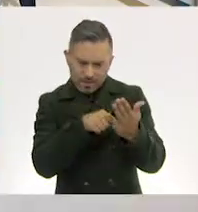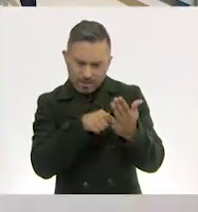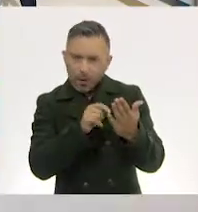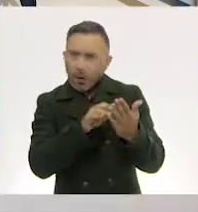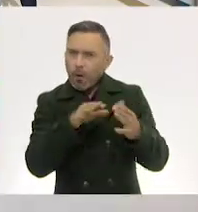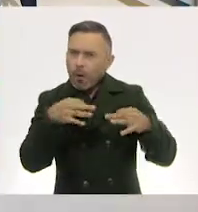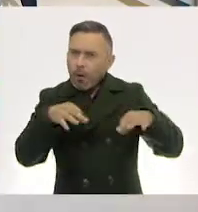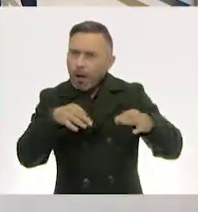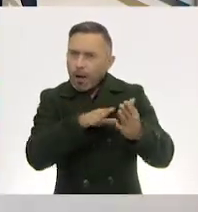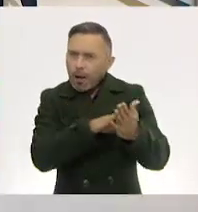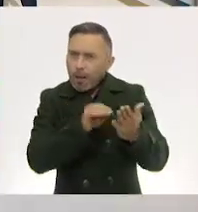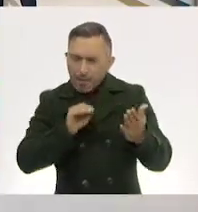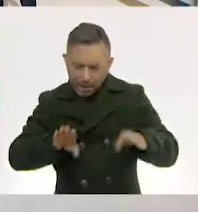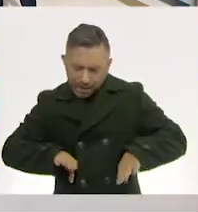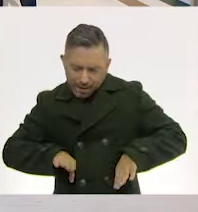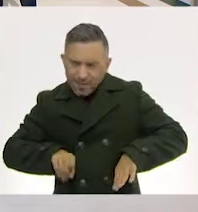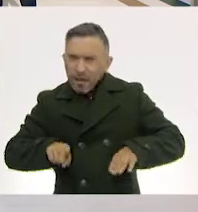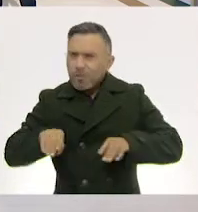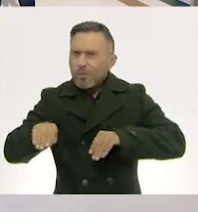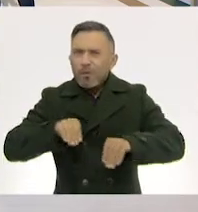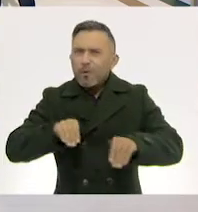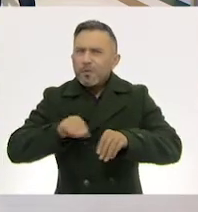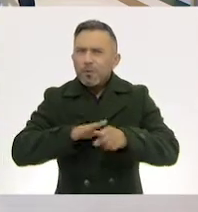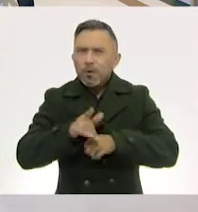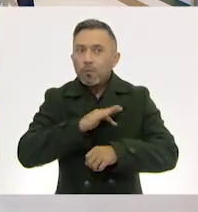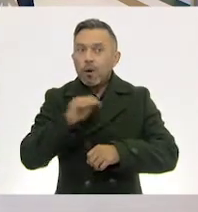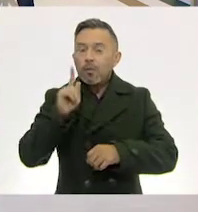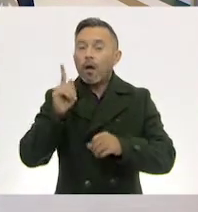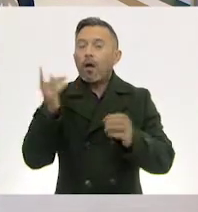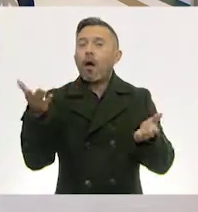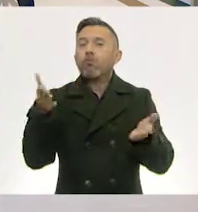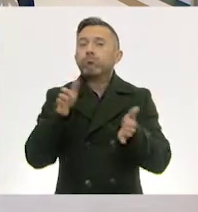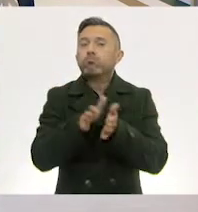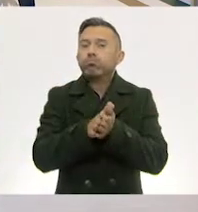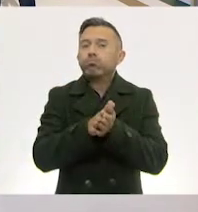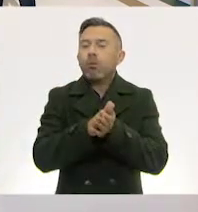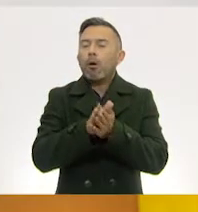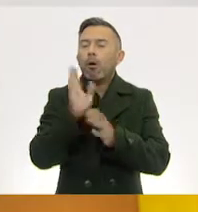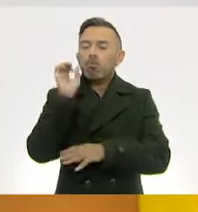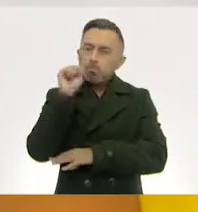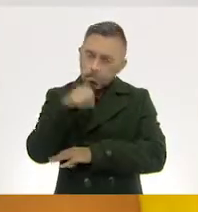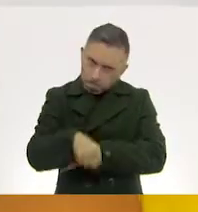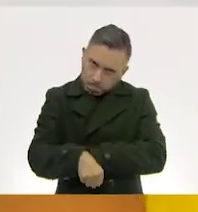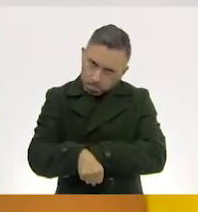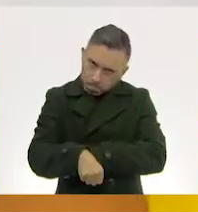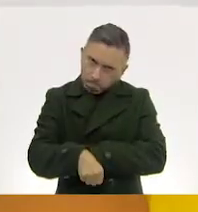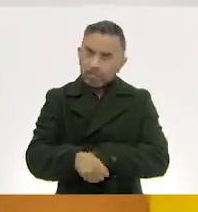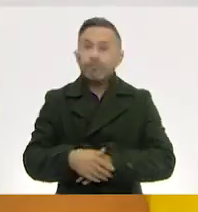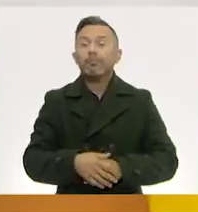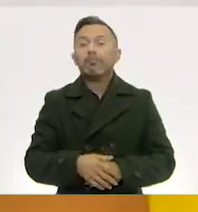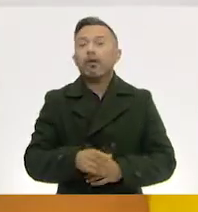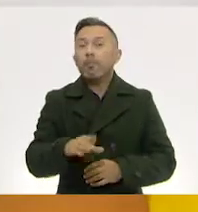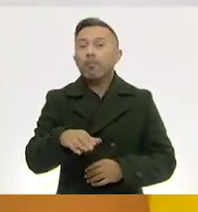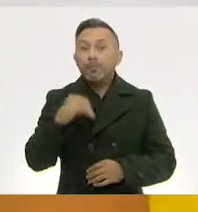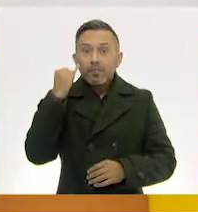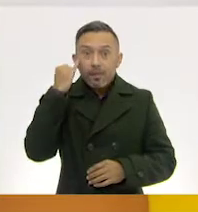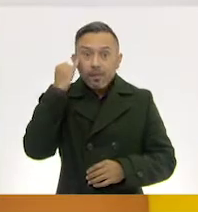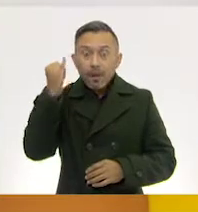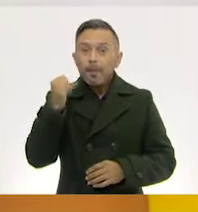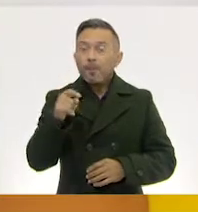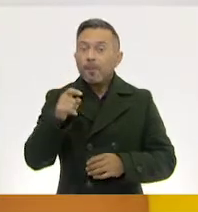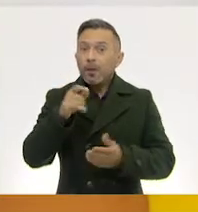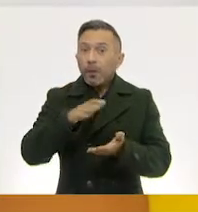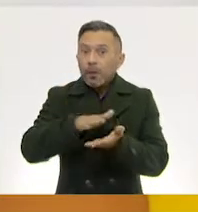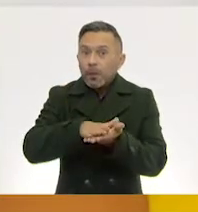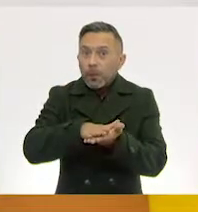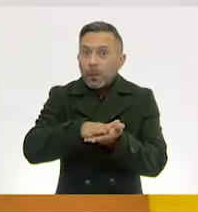casita a los niños y niñas? O está doblada así. Ah, sí. Imagínense, a ver, ¿y cómo se movería con el viento una